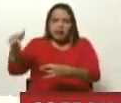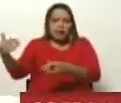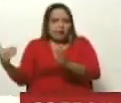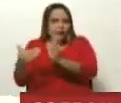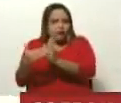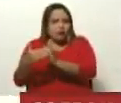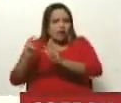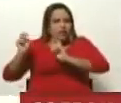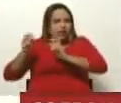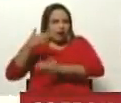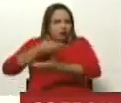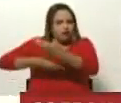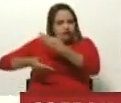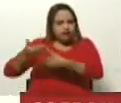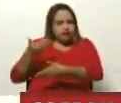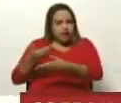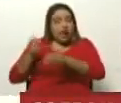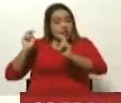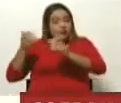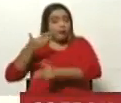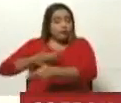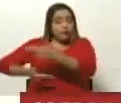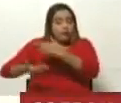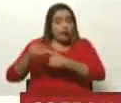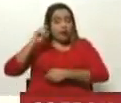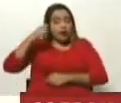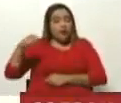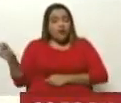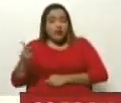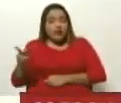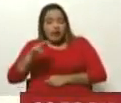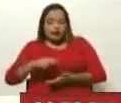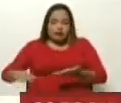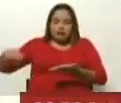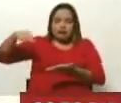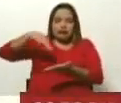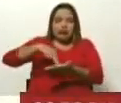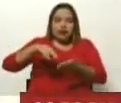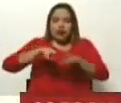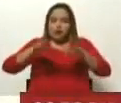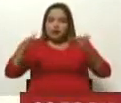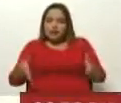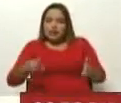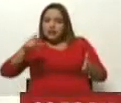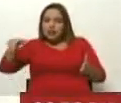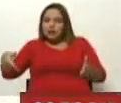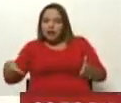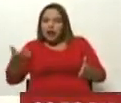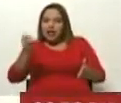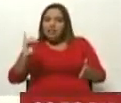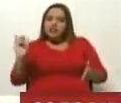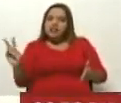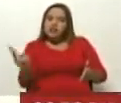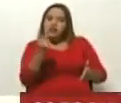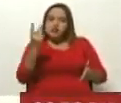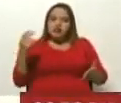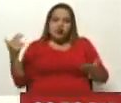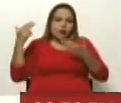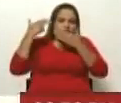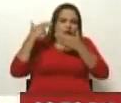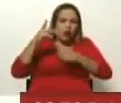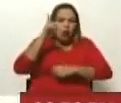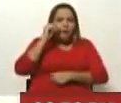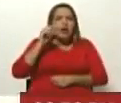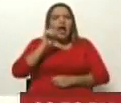pausa, el tema diplomático. Y en el tema diplomático, recordemos que Venezuela se levanta de la mesa cuando se ejecuta el segundo secuestro contra